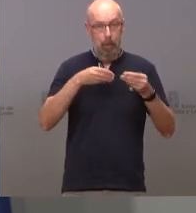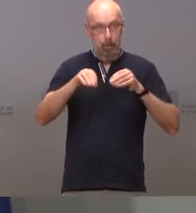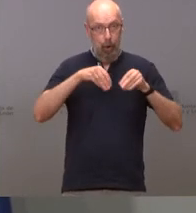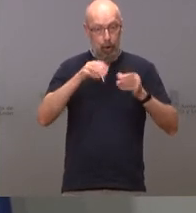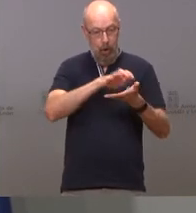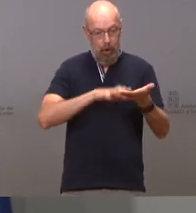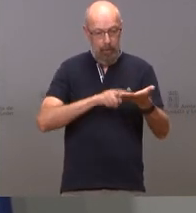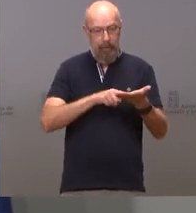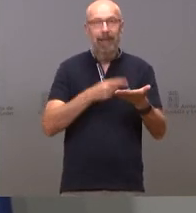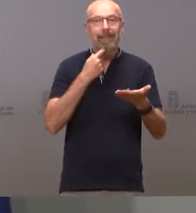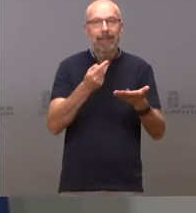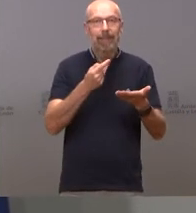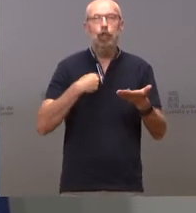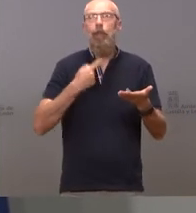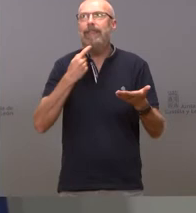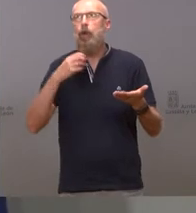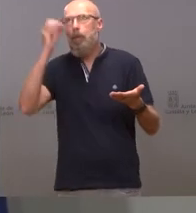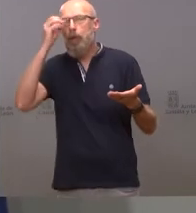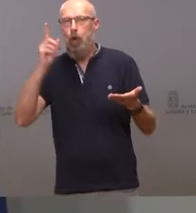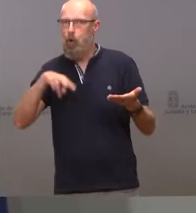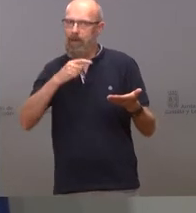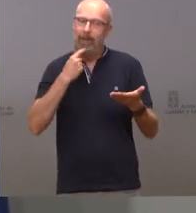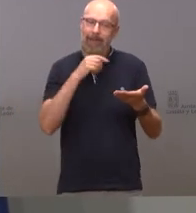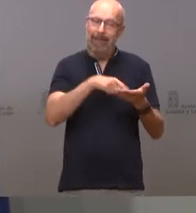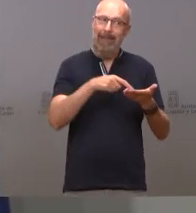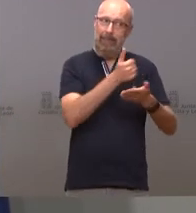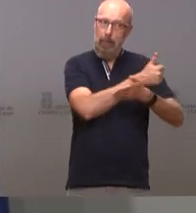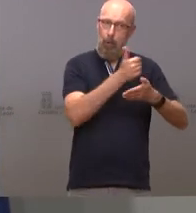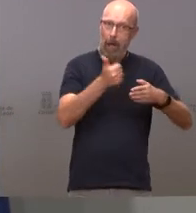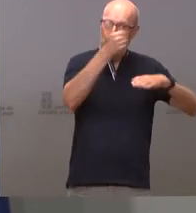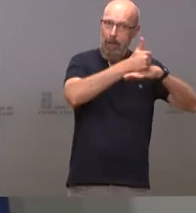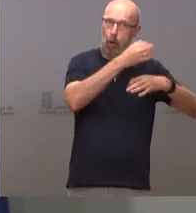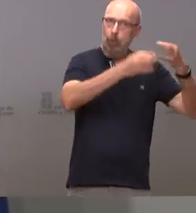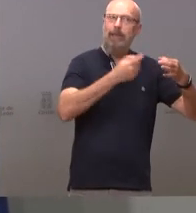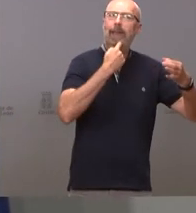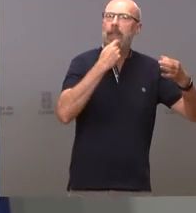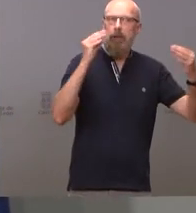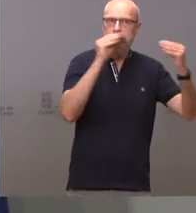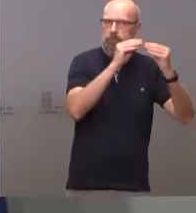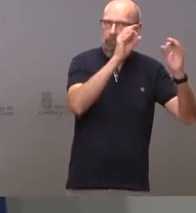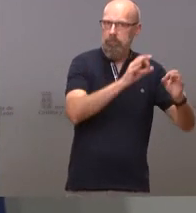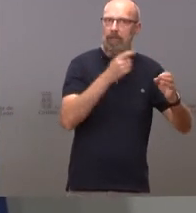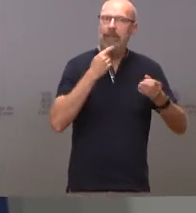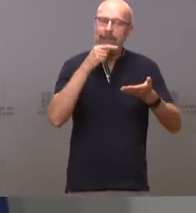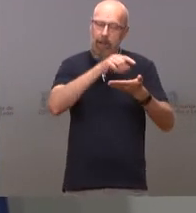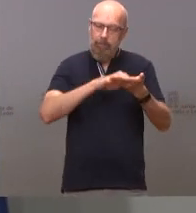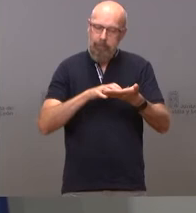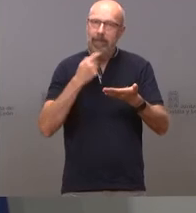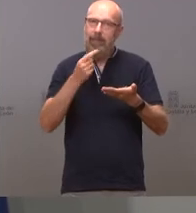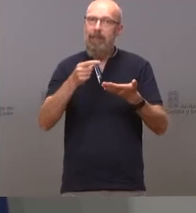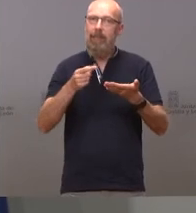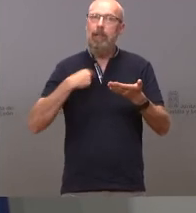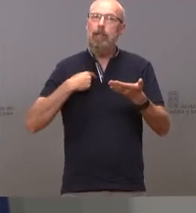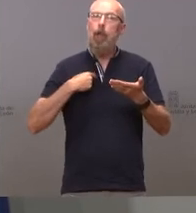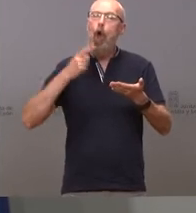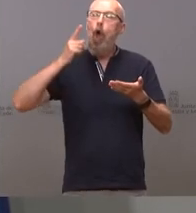que ya ha dictado a ese respecto no se da orden de no derivar hay sentencia firme al respecto